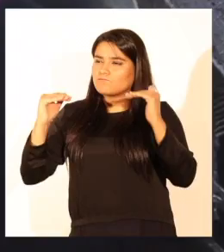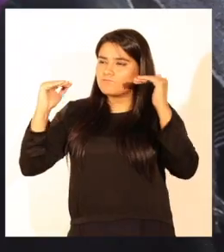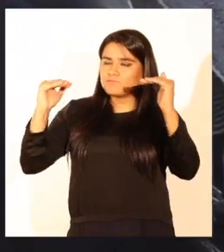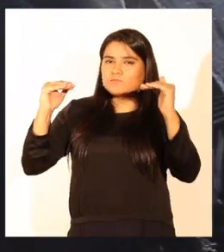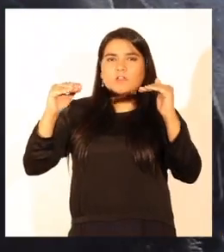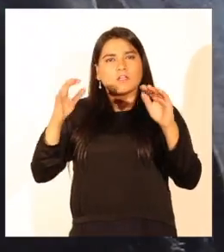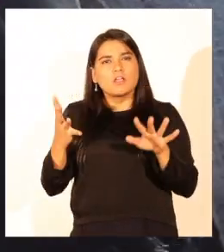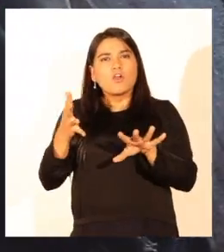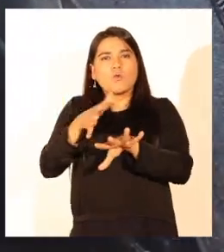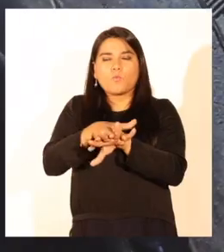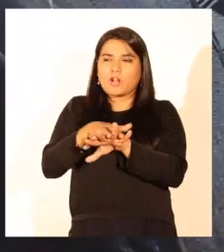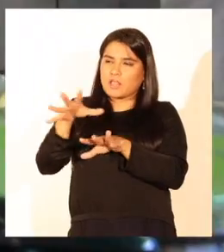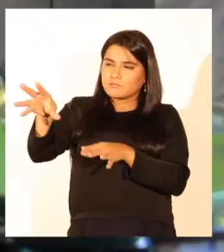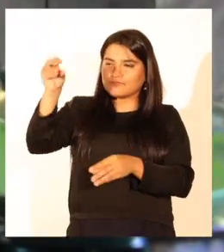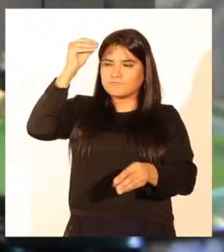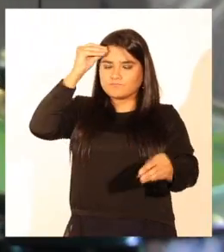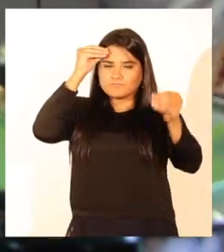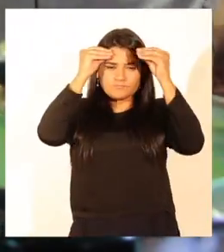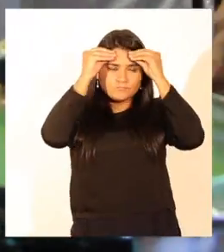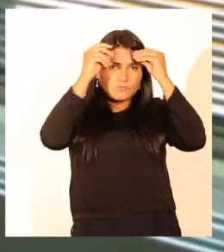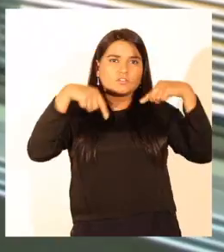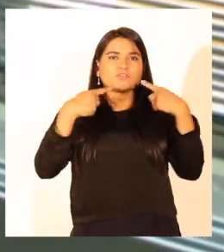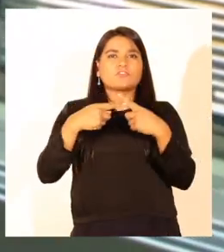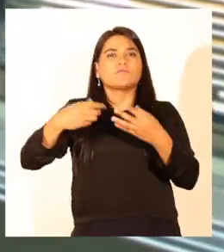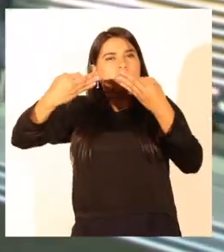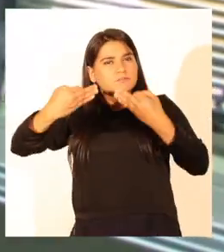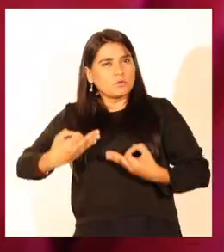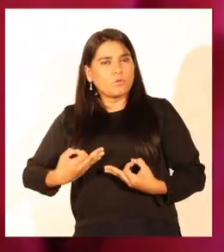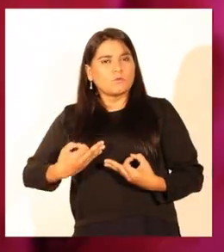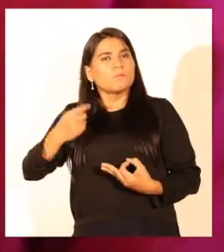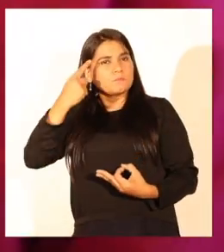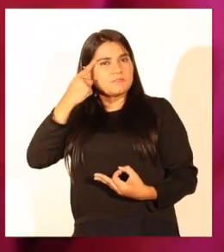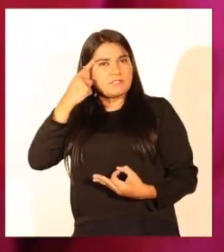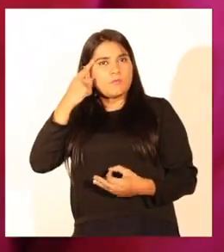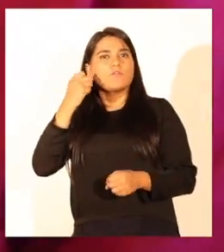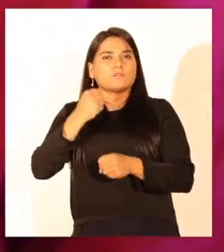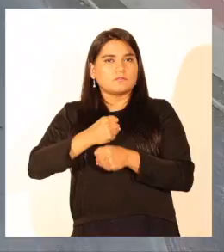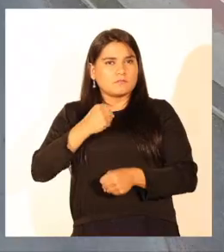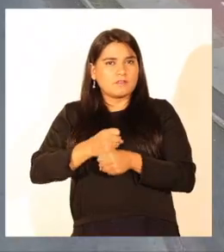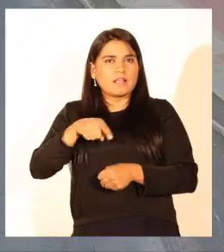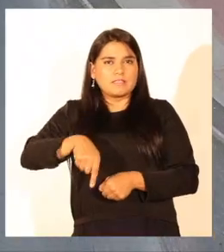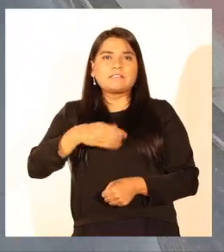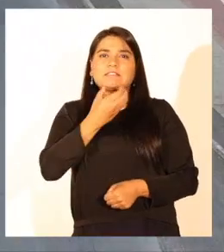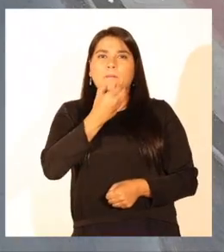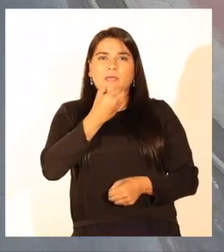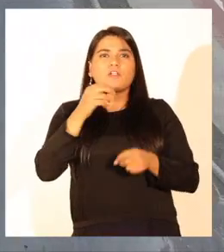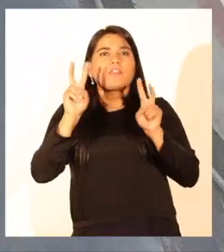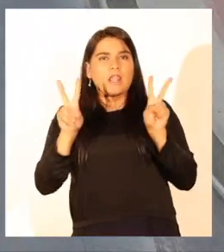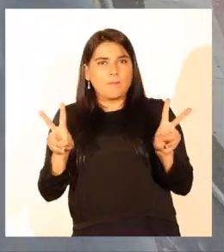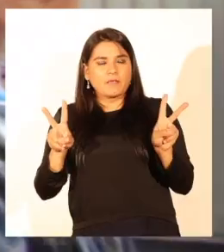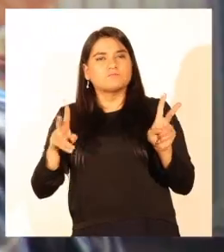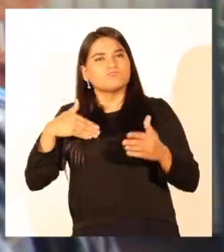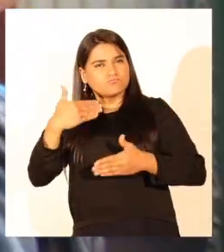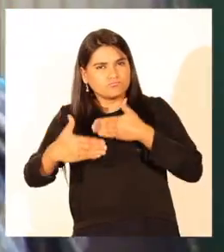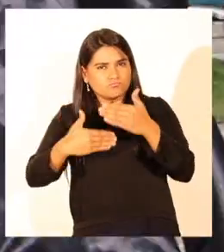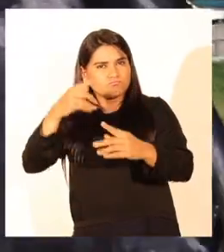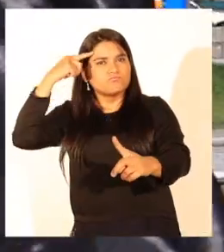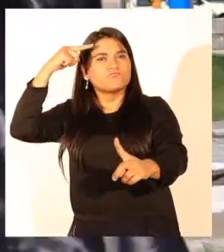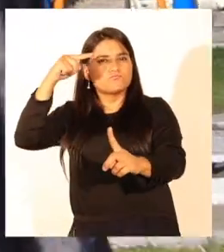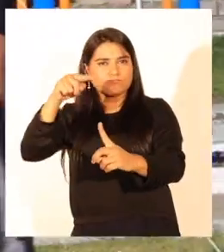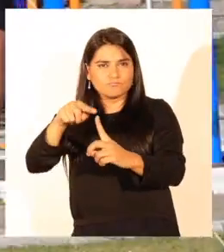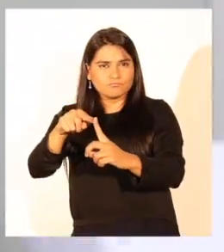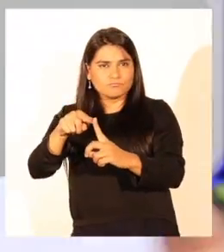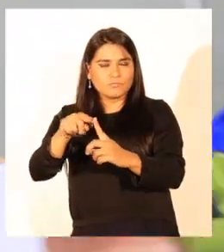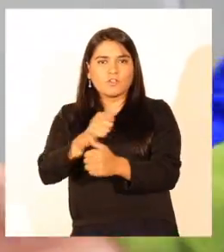e incorporando su mirada, es que creemos que será la forma como San Pedro de la Paz seguirá guiando su destino.